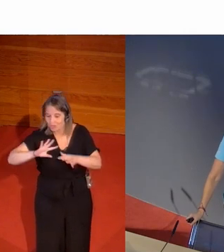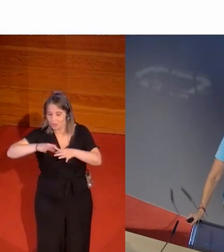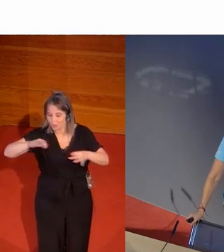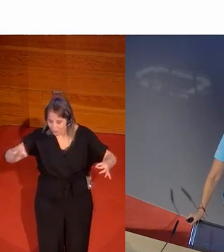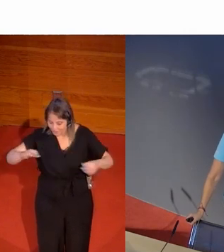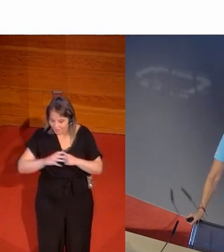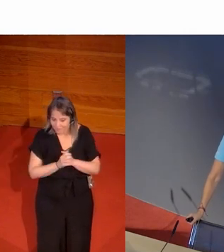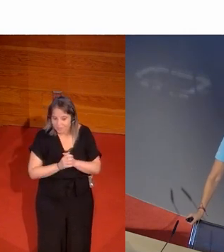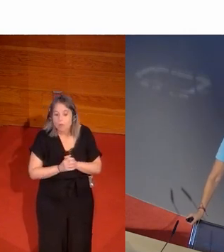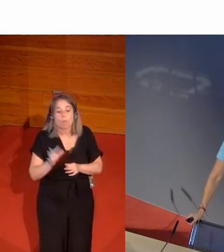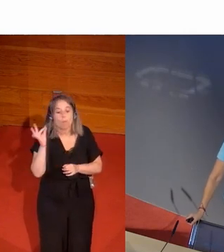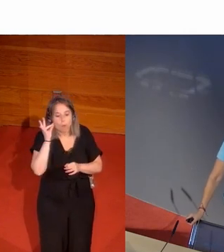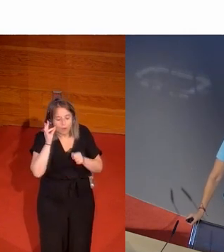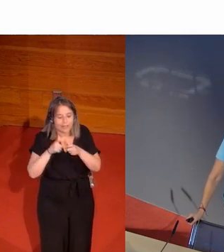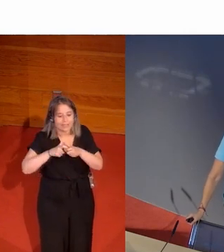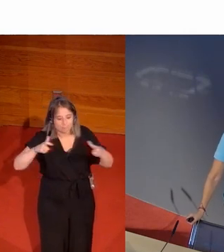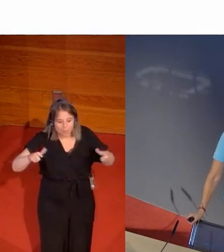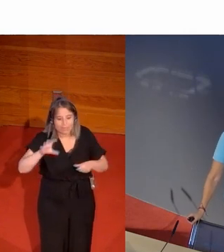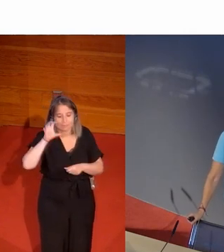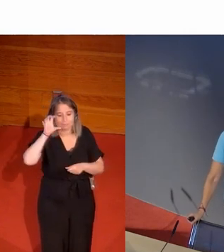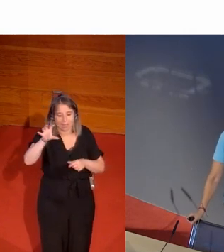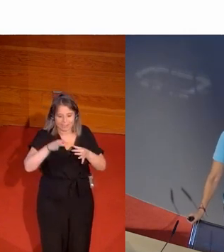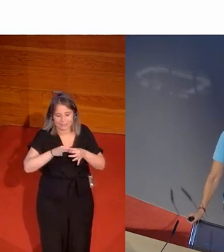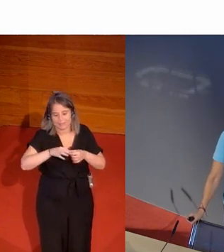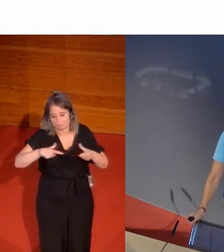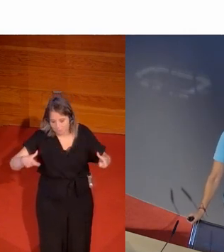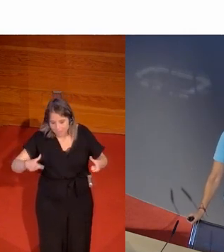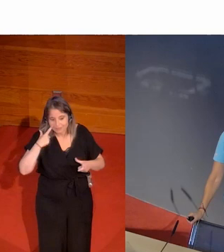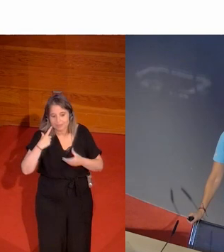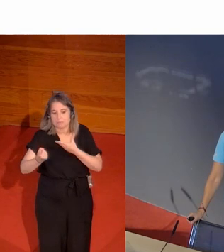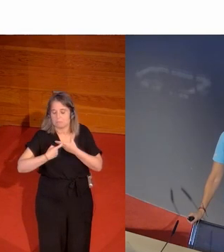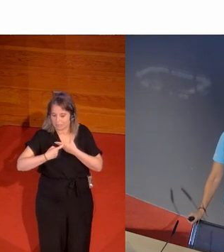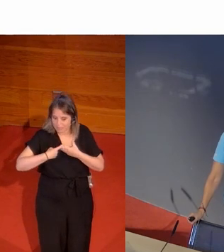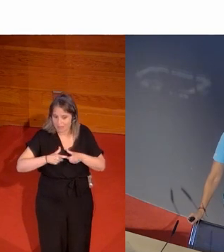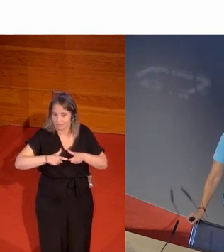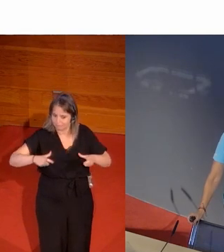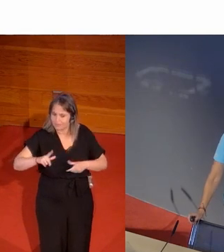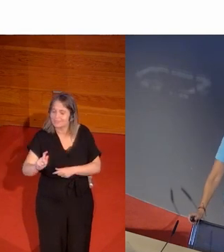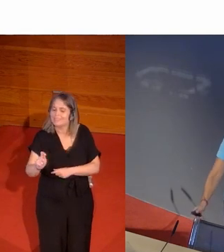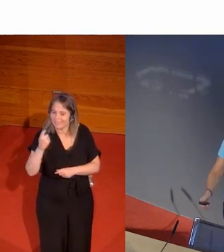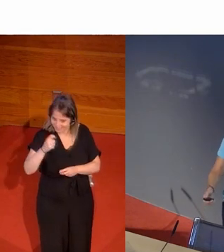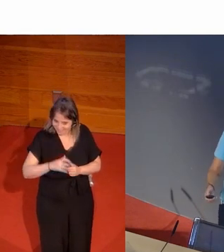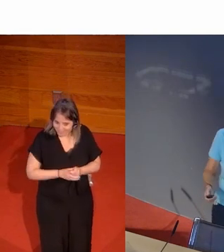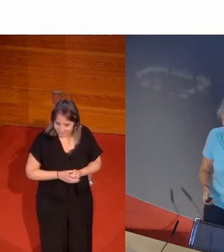cada vez con más mujeres con más países y con más participación y con gran éxito.